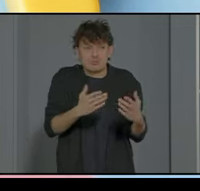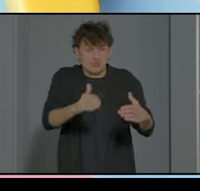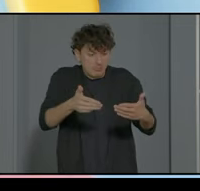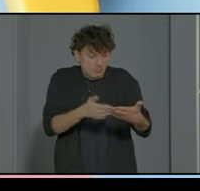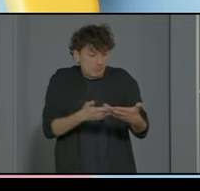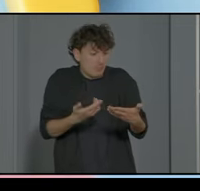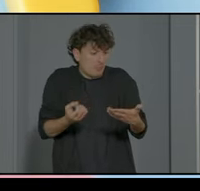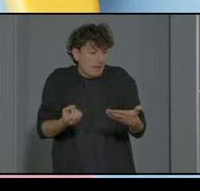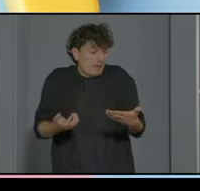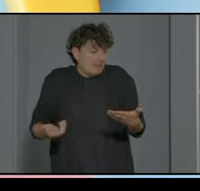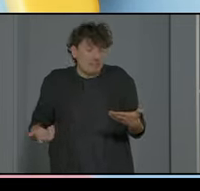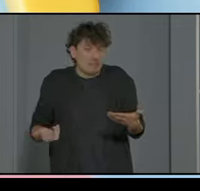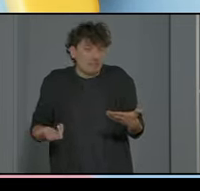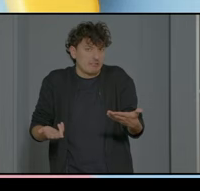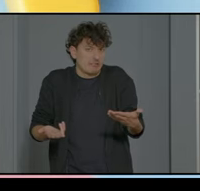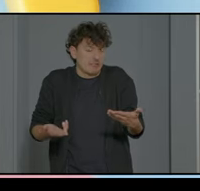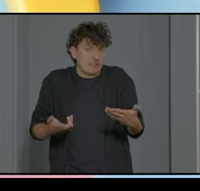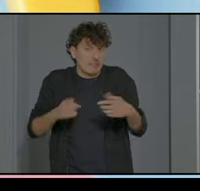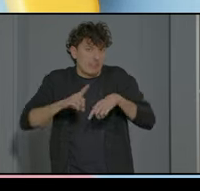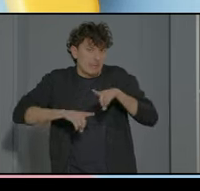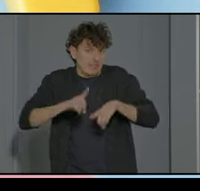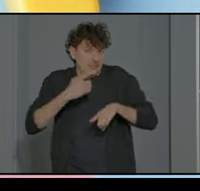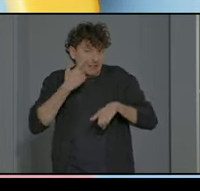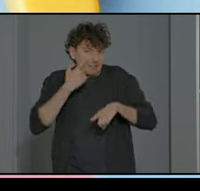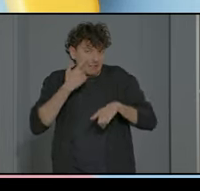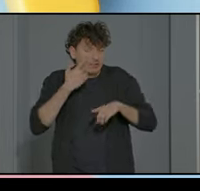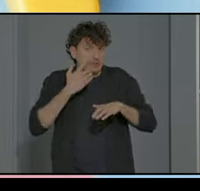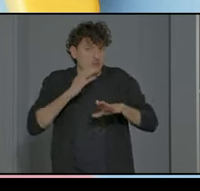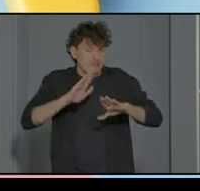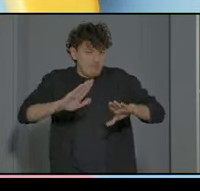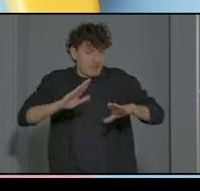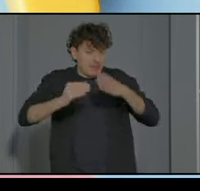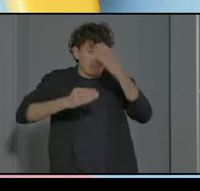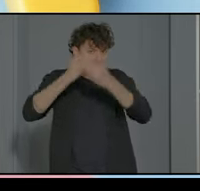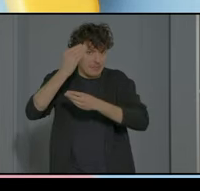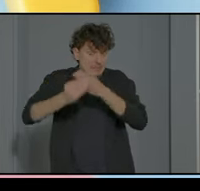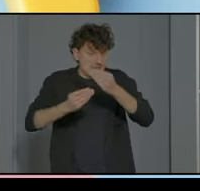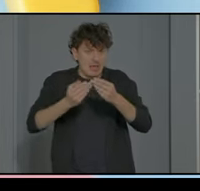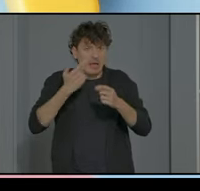no son prácticas hacer un poquito un estudio de eso y ver que que merece la pena